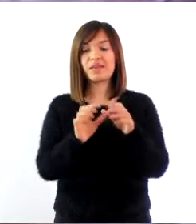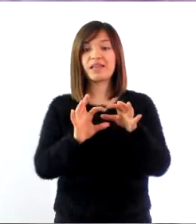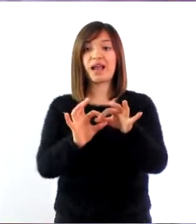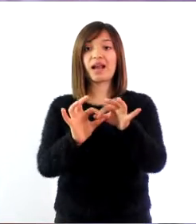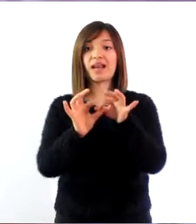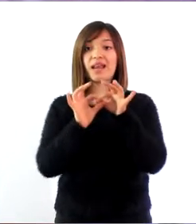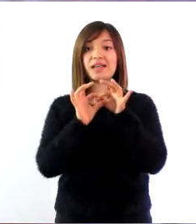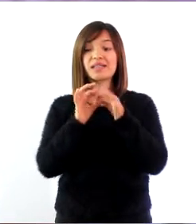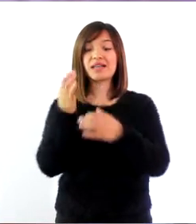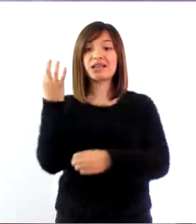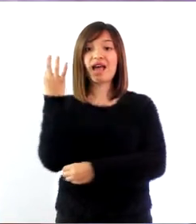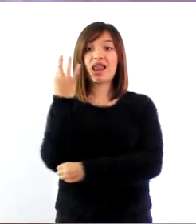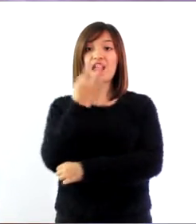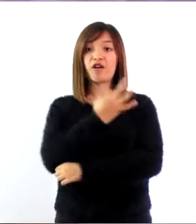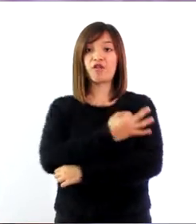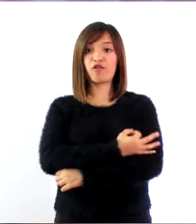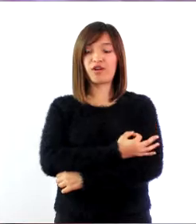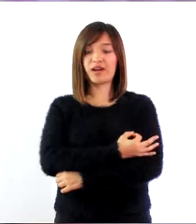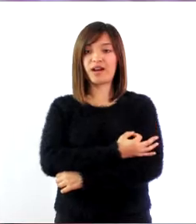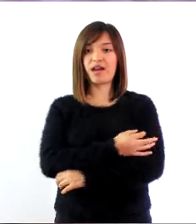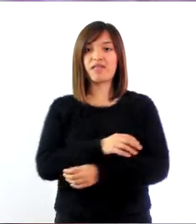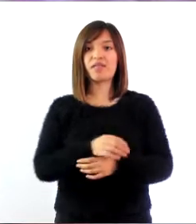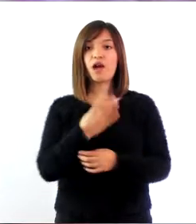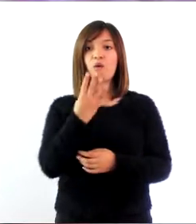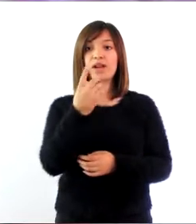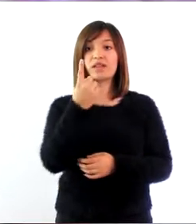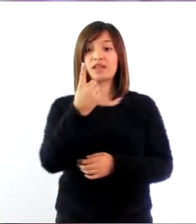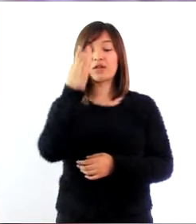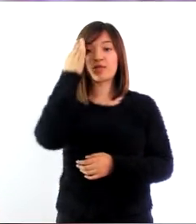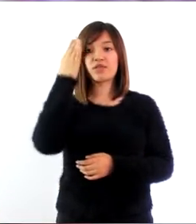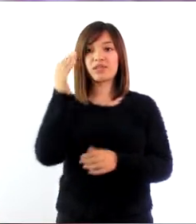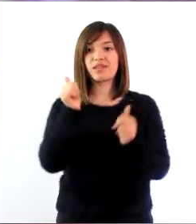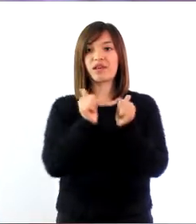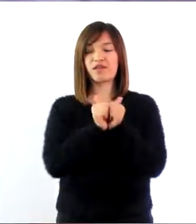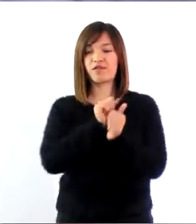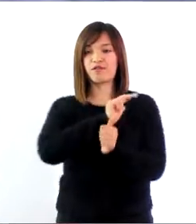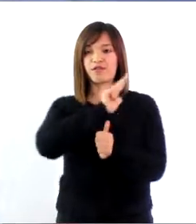a la jornada espiritual 41 días con Dios.